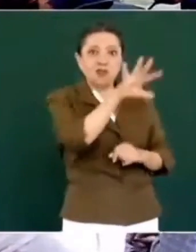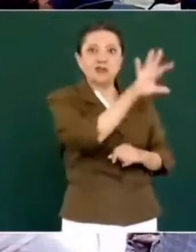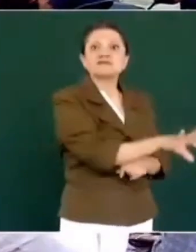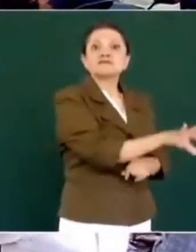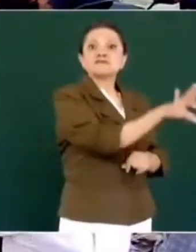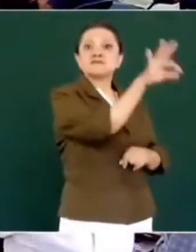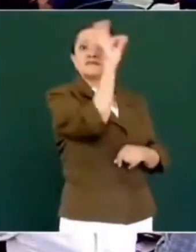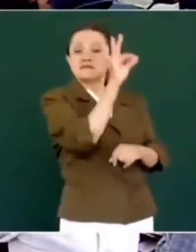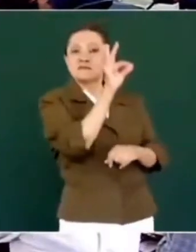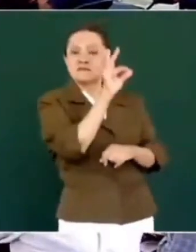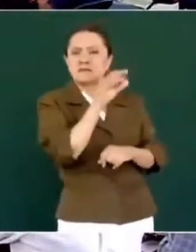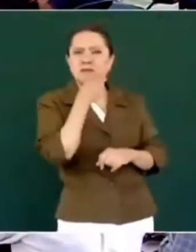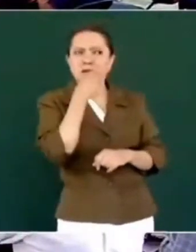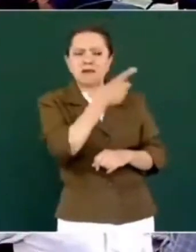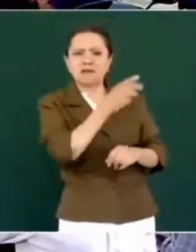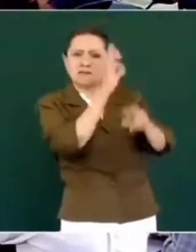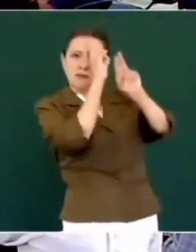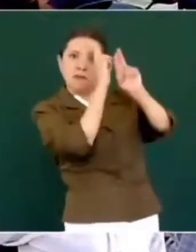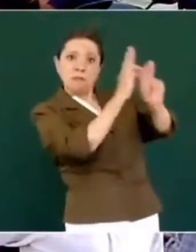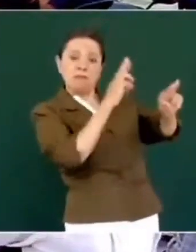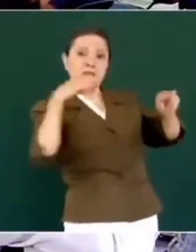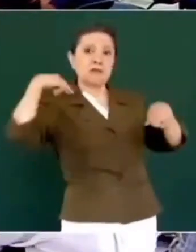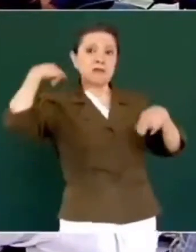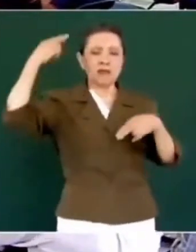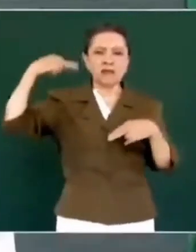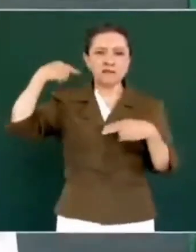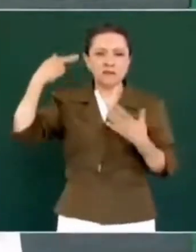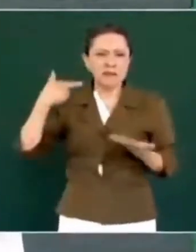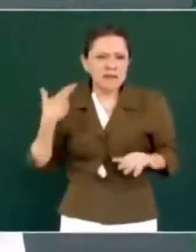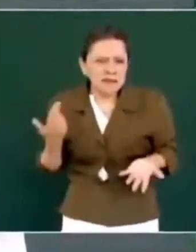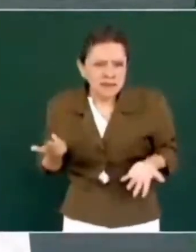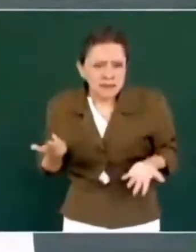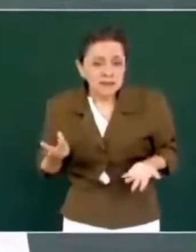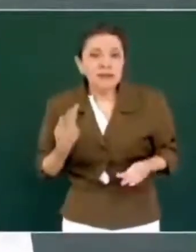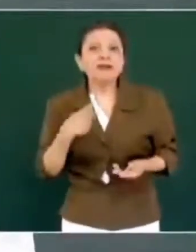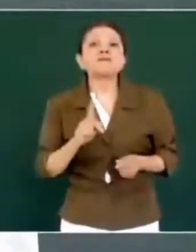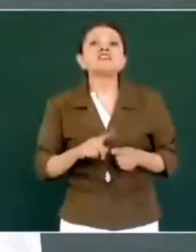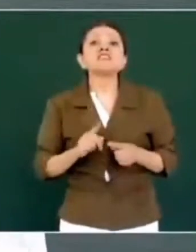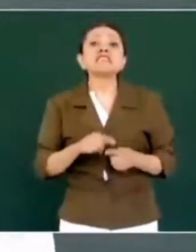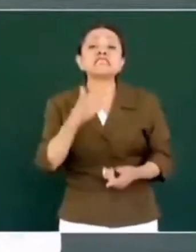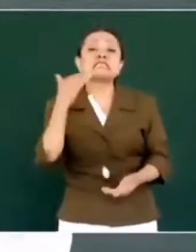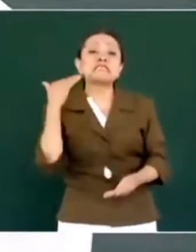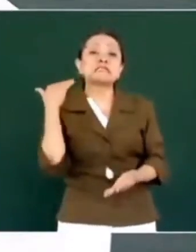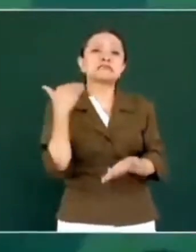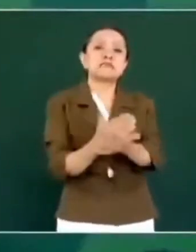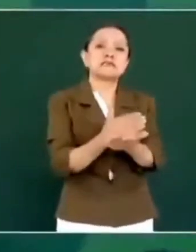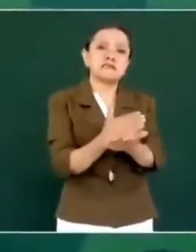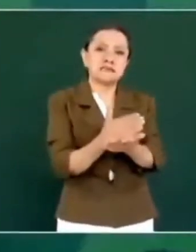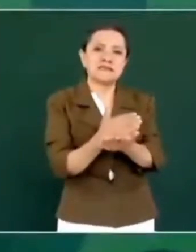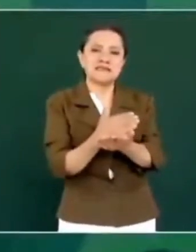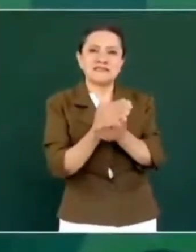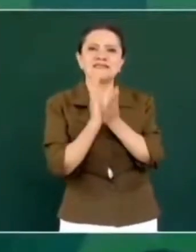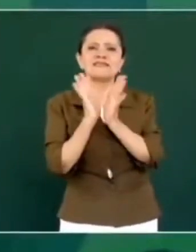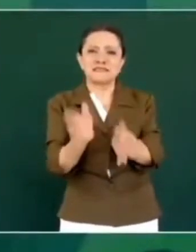serenísima. Entonces, ¿quién le puso un latequieto?